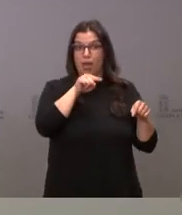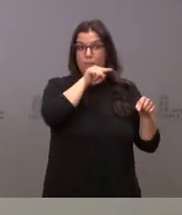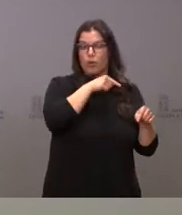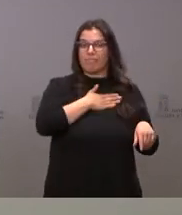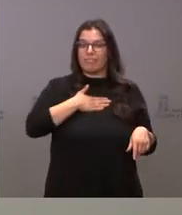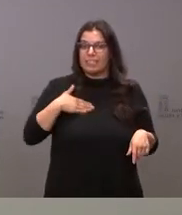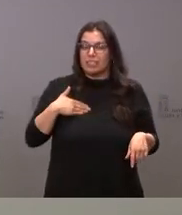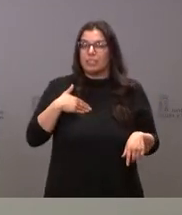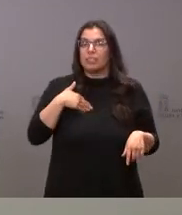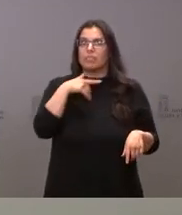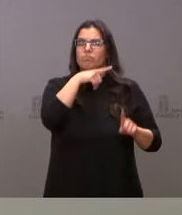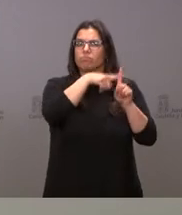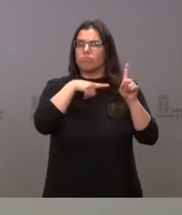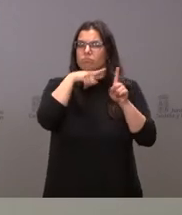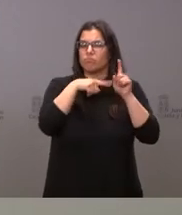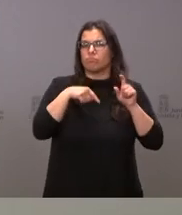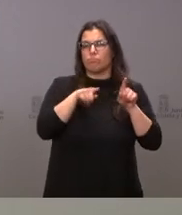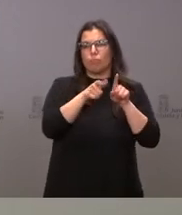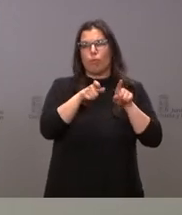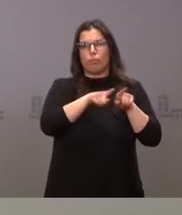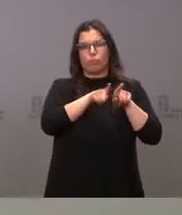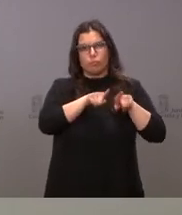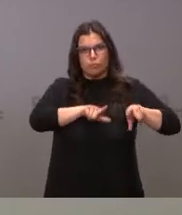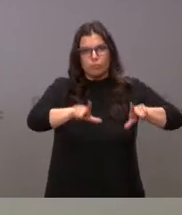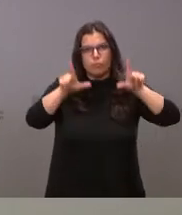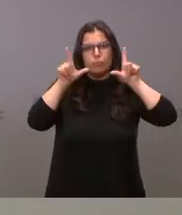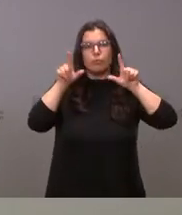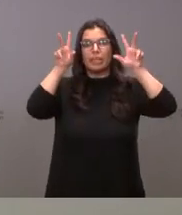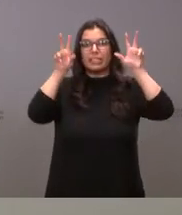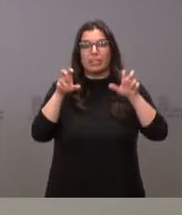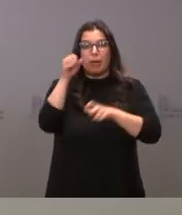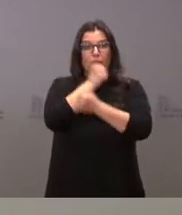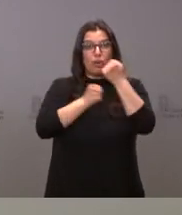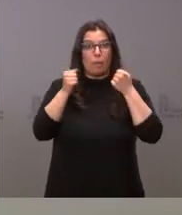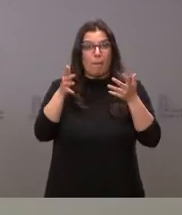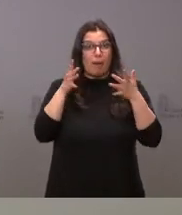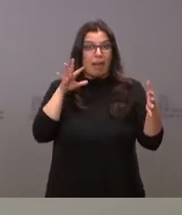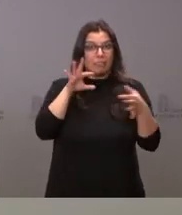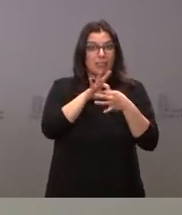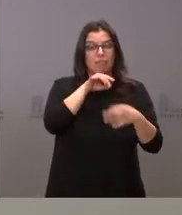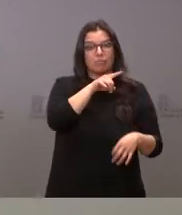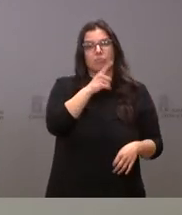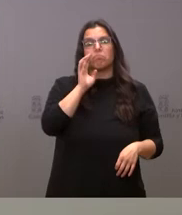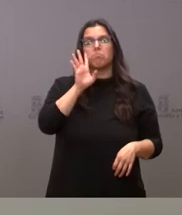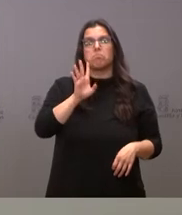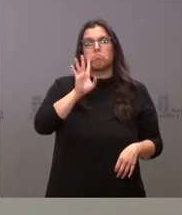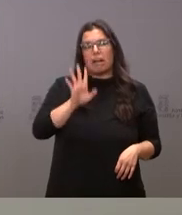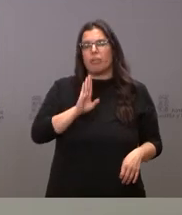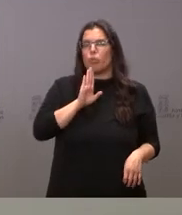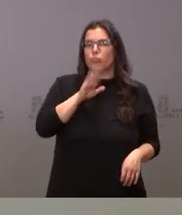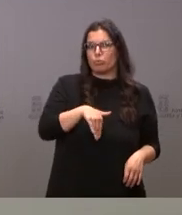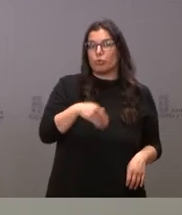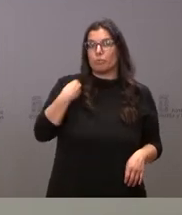tener una referencia y un protagonismo en torno a la Silver Economy, nos parecía oportuno consolidar en el ámbito